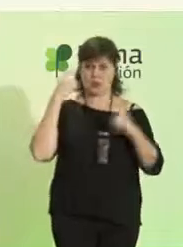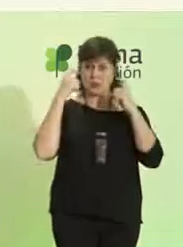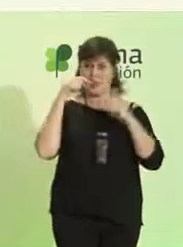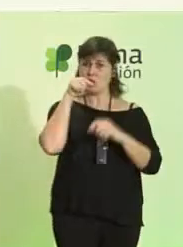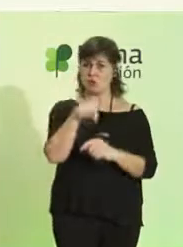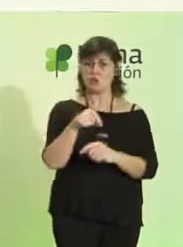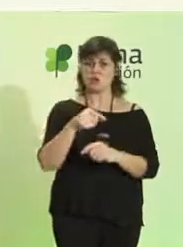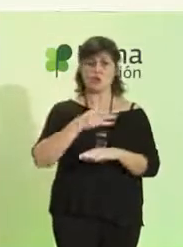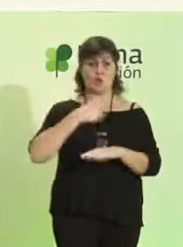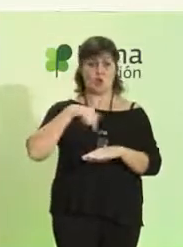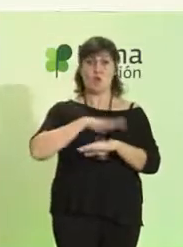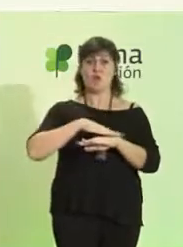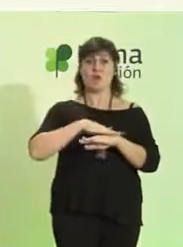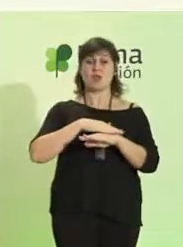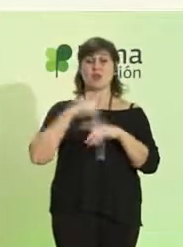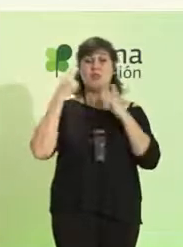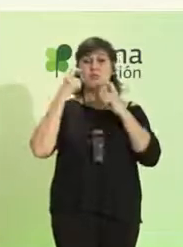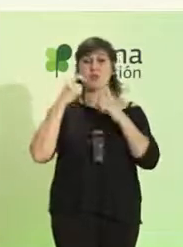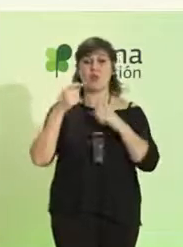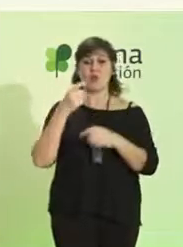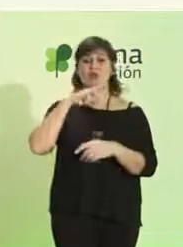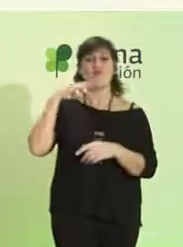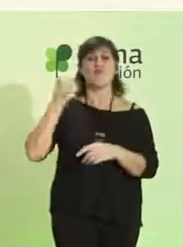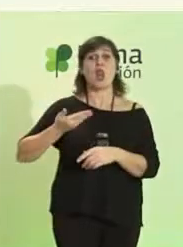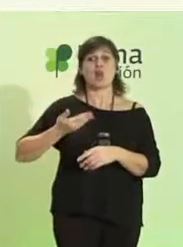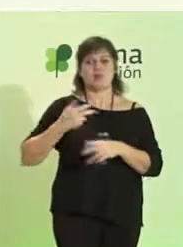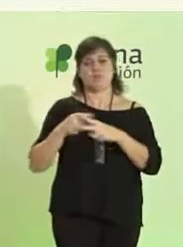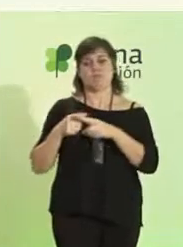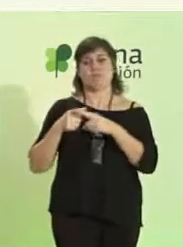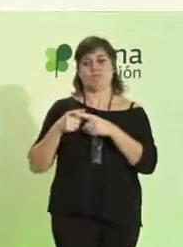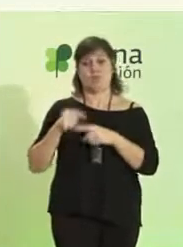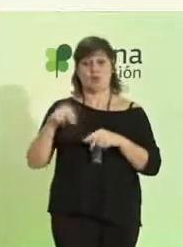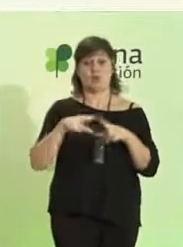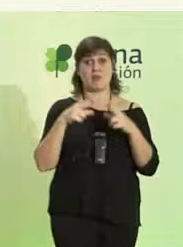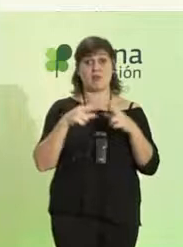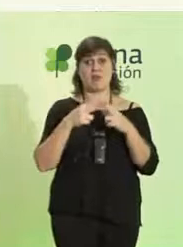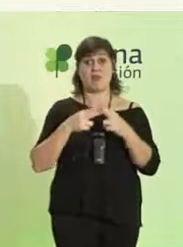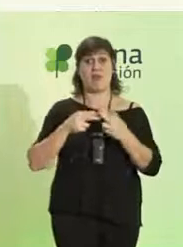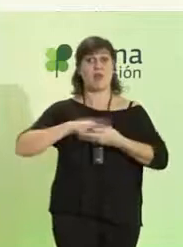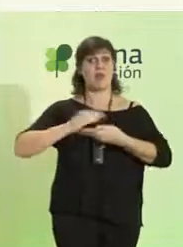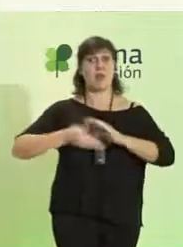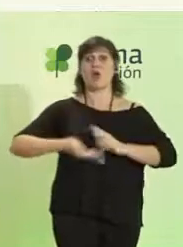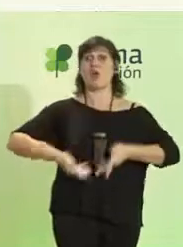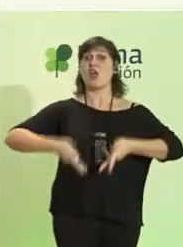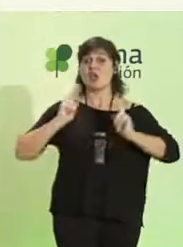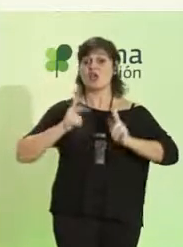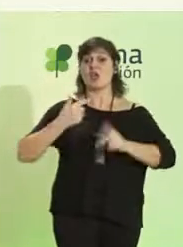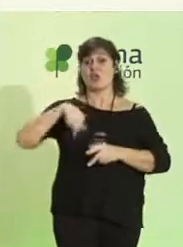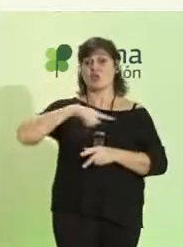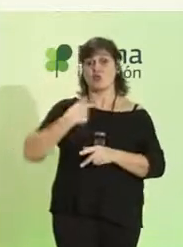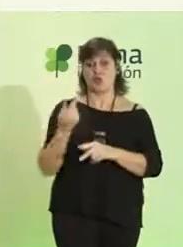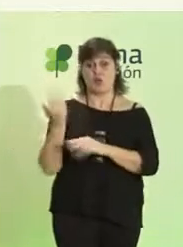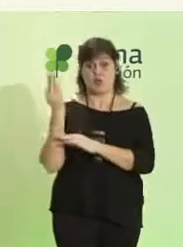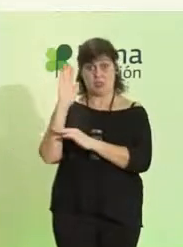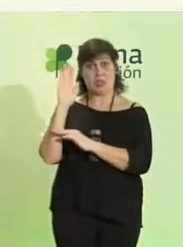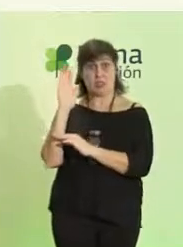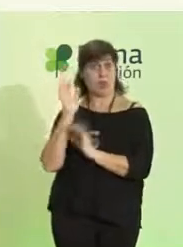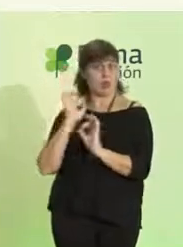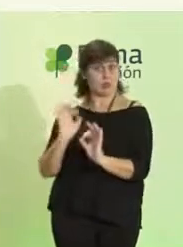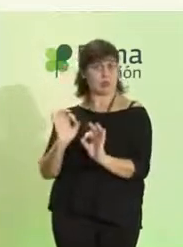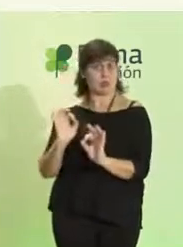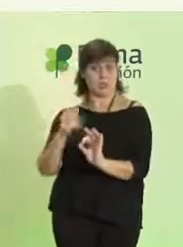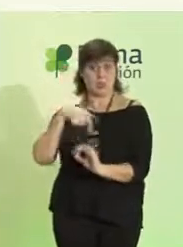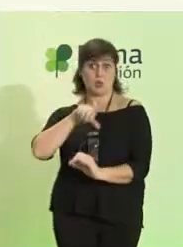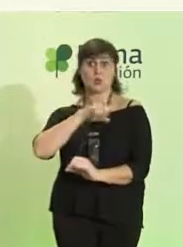intentamos, como Gobierno, primero compartir valores. En una sociedad democrática entendemos como la que representamos y tenemos en